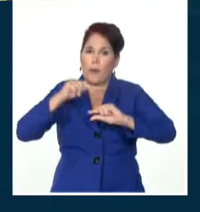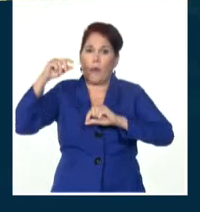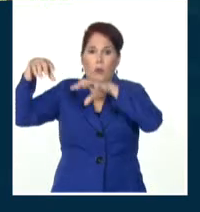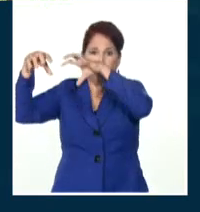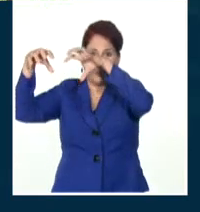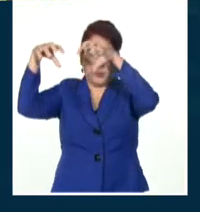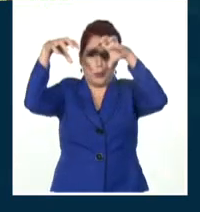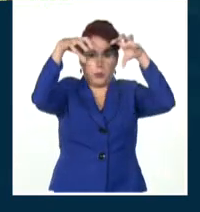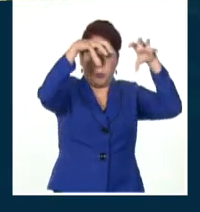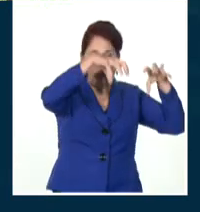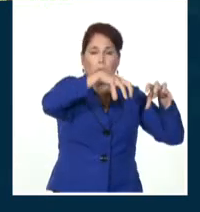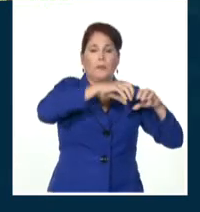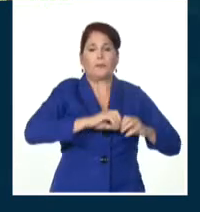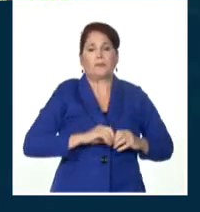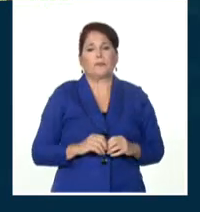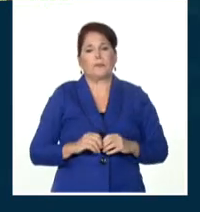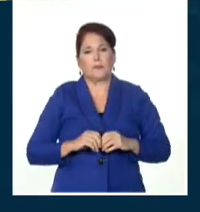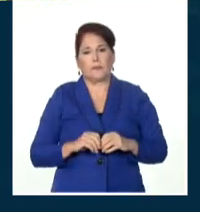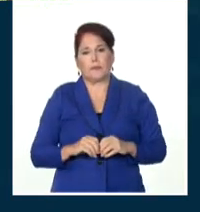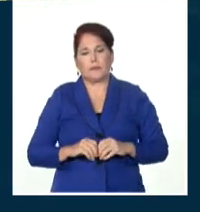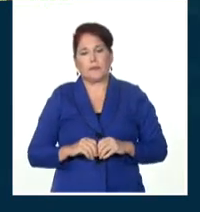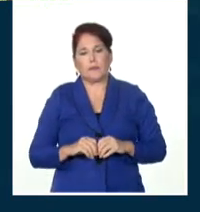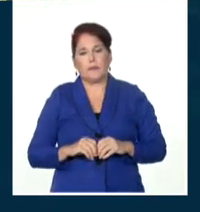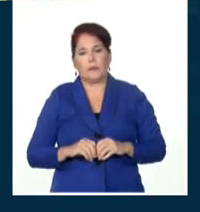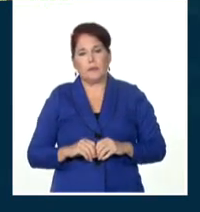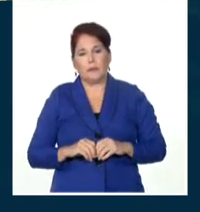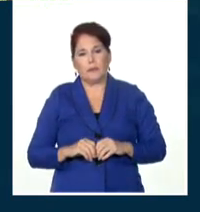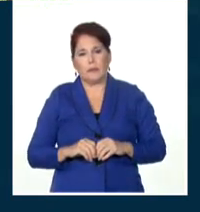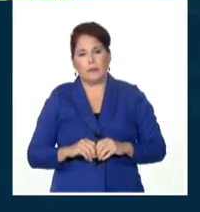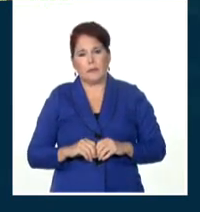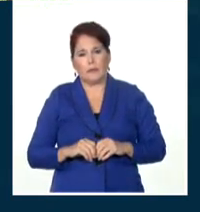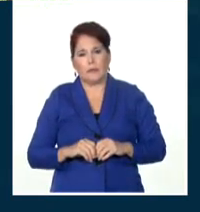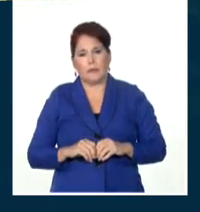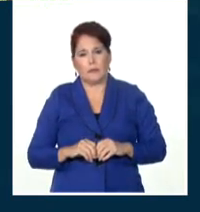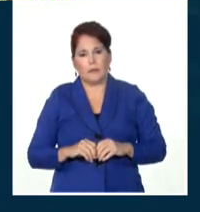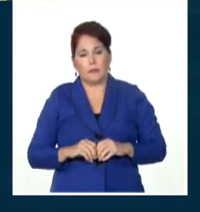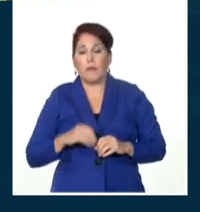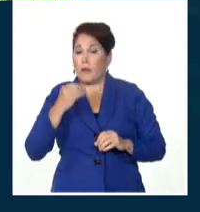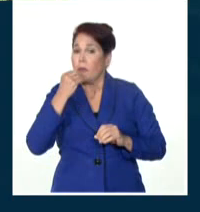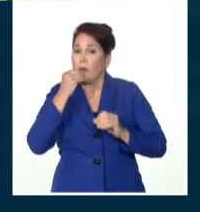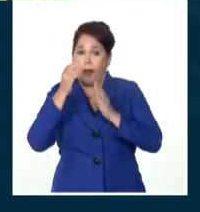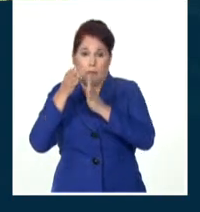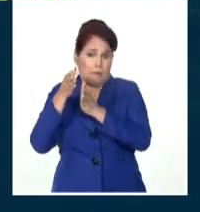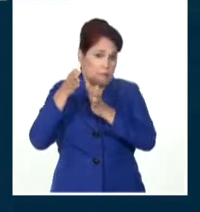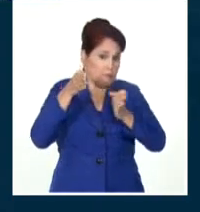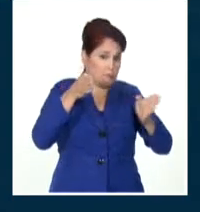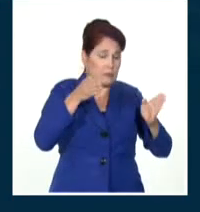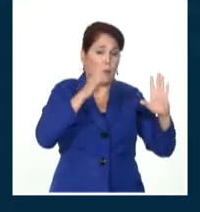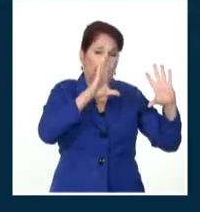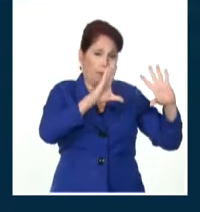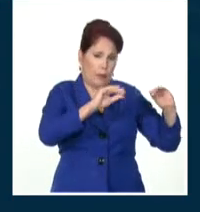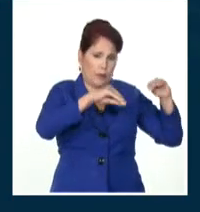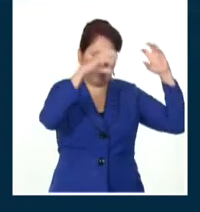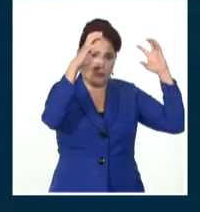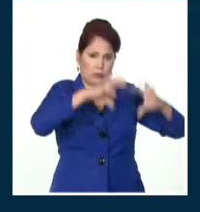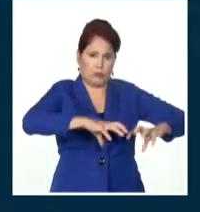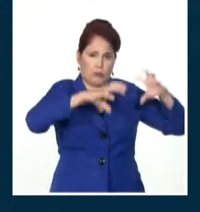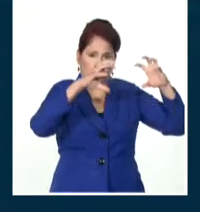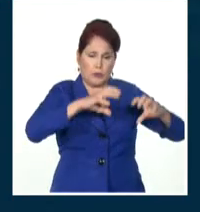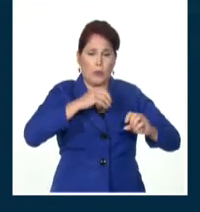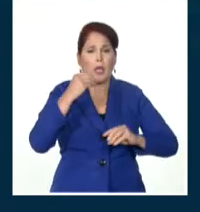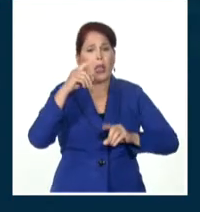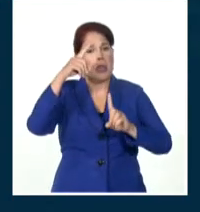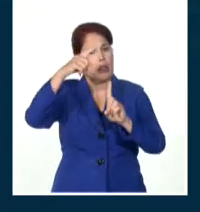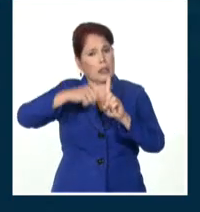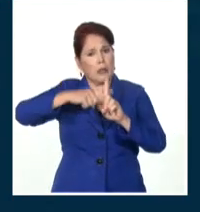aisladas en localidades costeras del centro y del oriente del país y pueden extenderse también hasta horas de la noche. En cuanto a las temperaturas, poco cambio, los